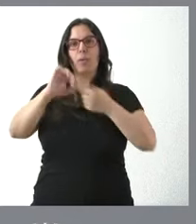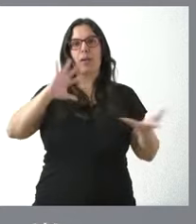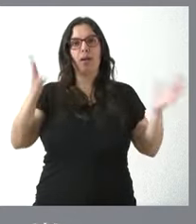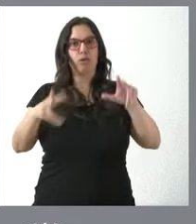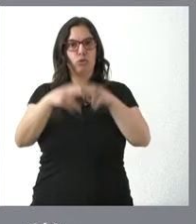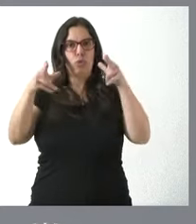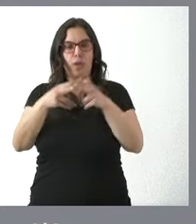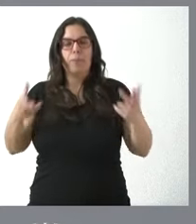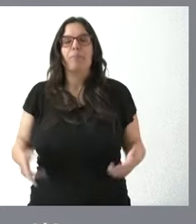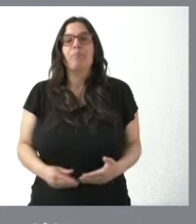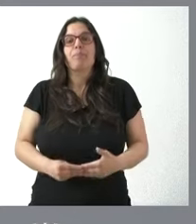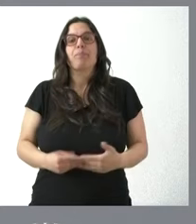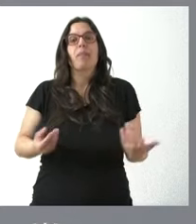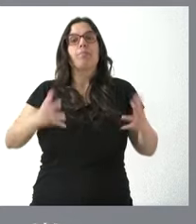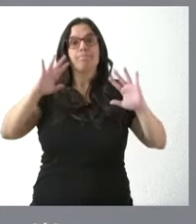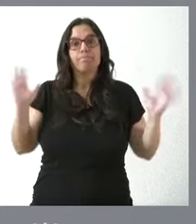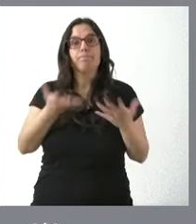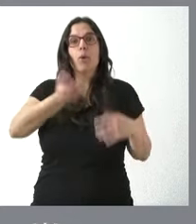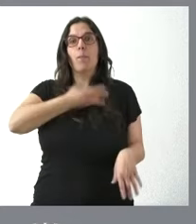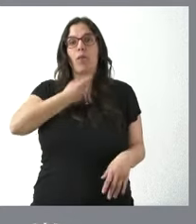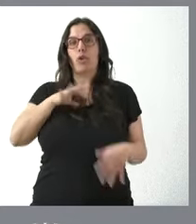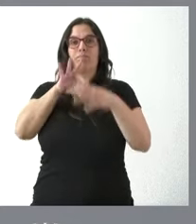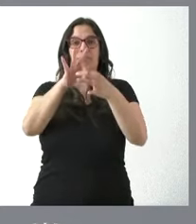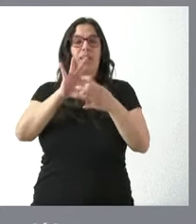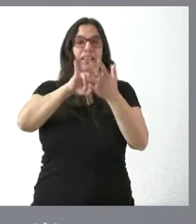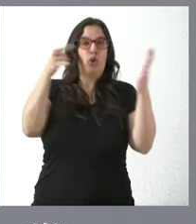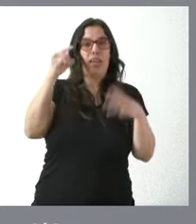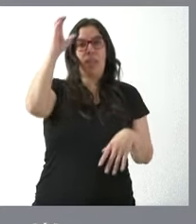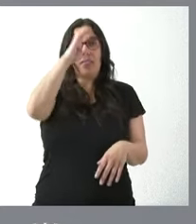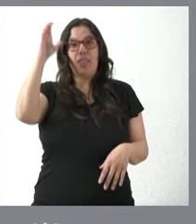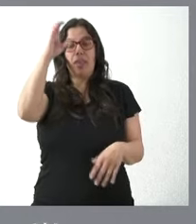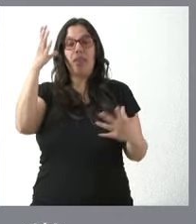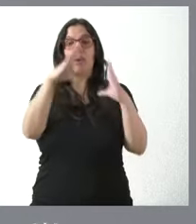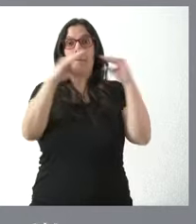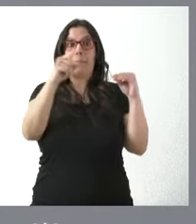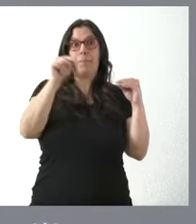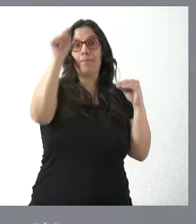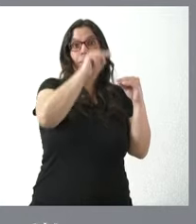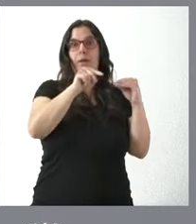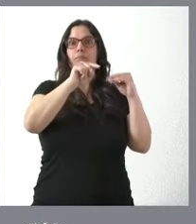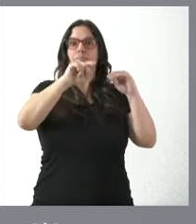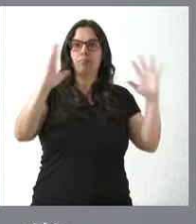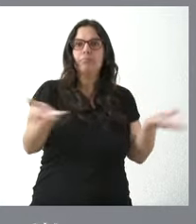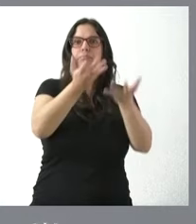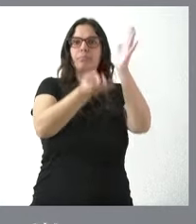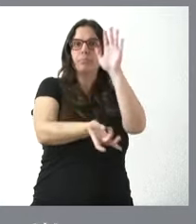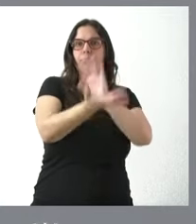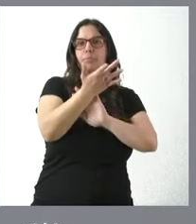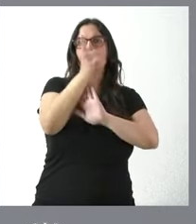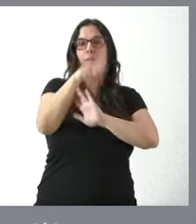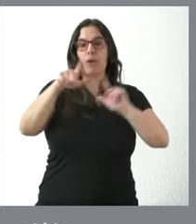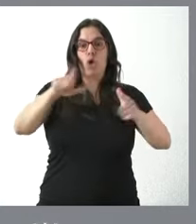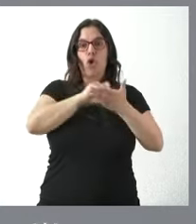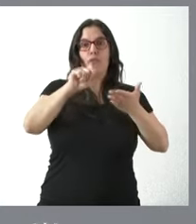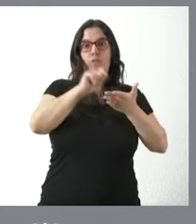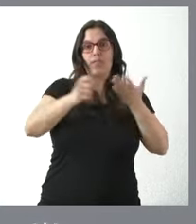fomentando las vocaciones STEAM y los campus emprendedores, así como se apoya la transformación de las oficinas de